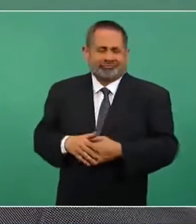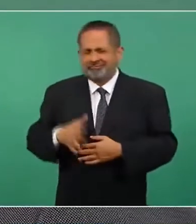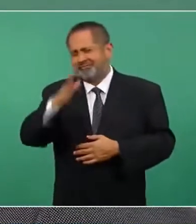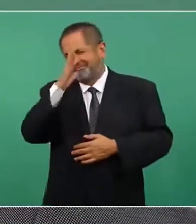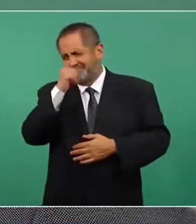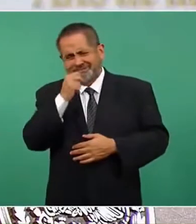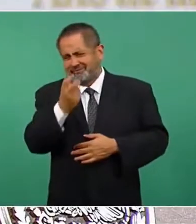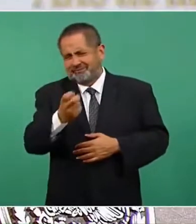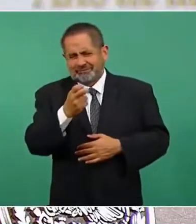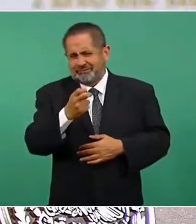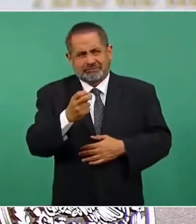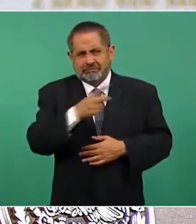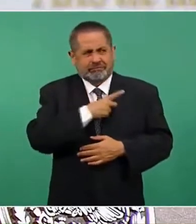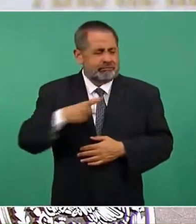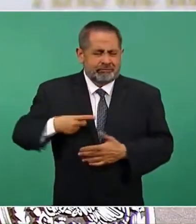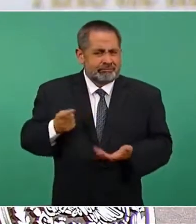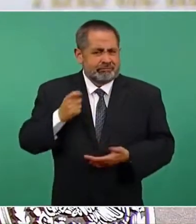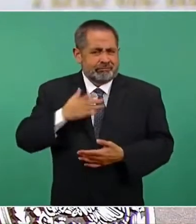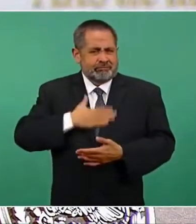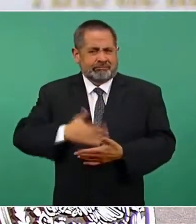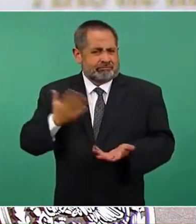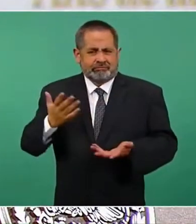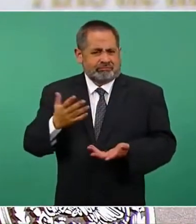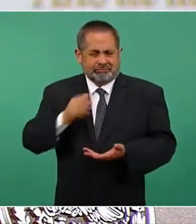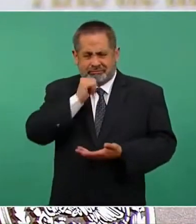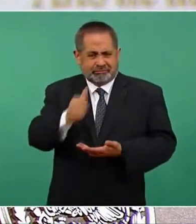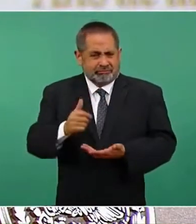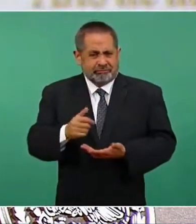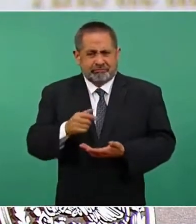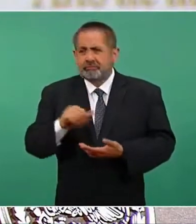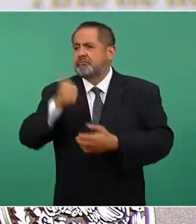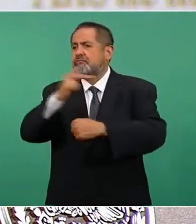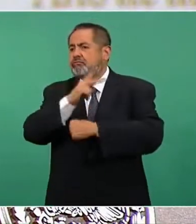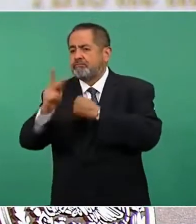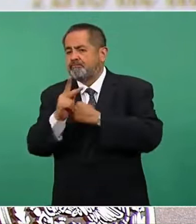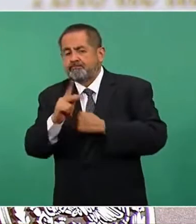someter a otro país.